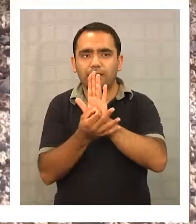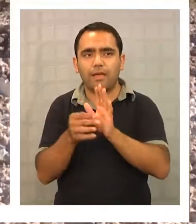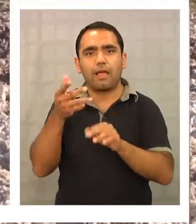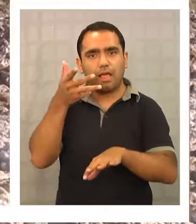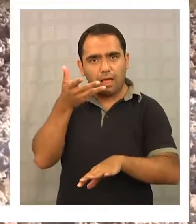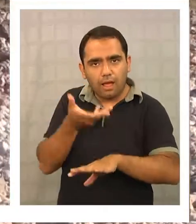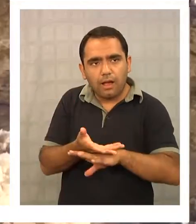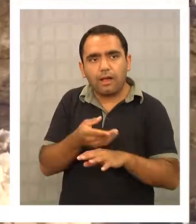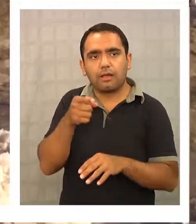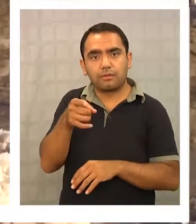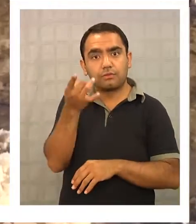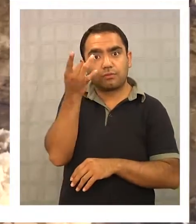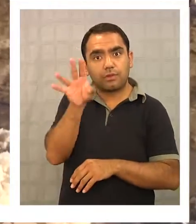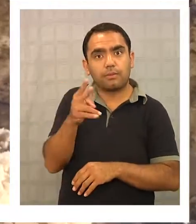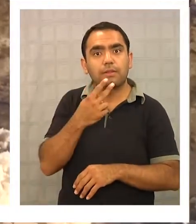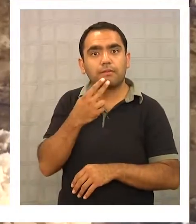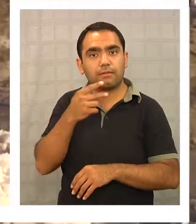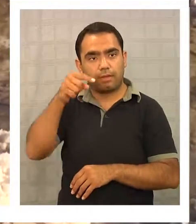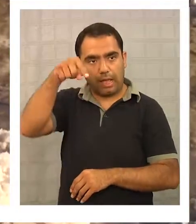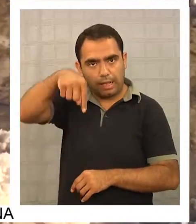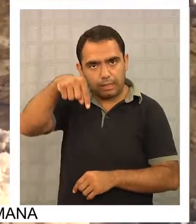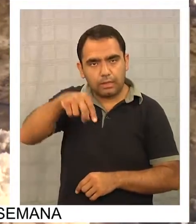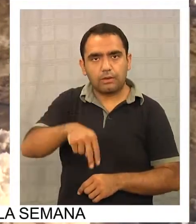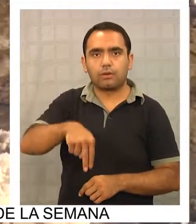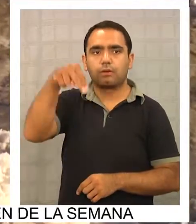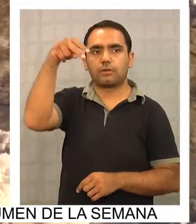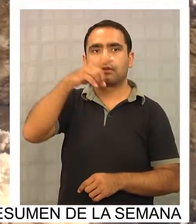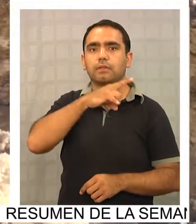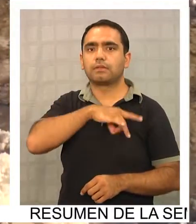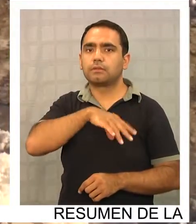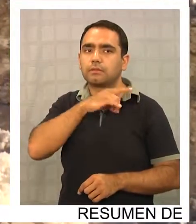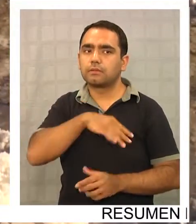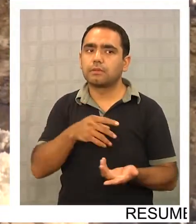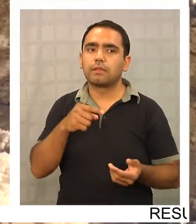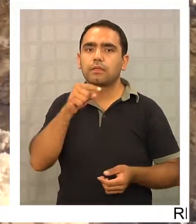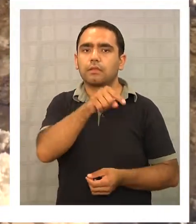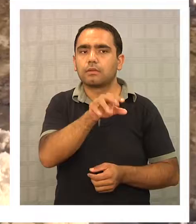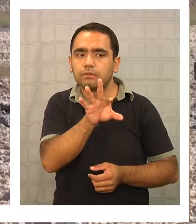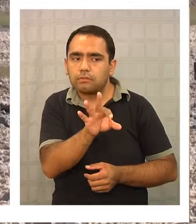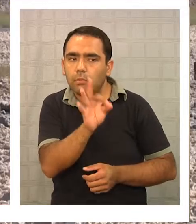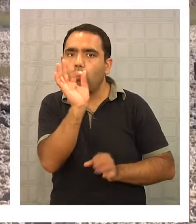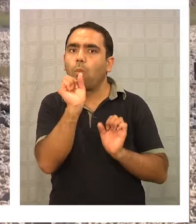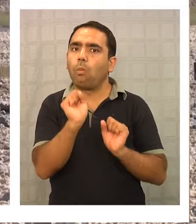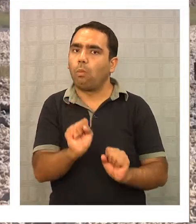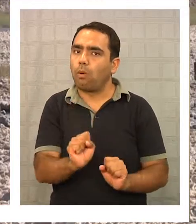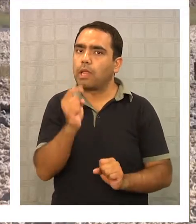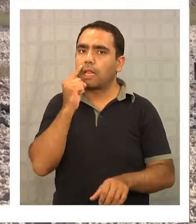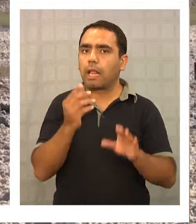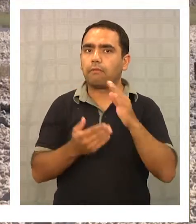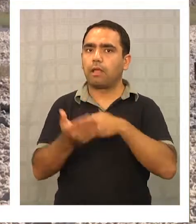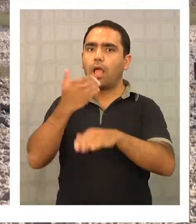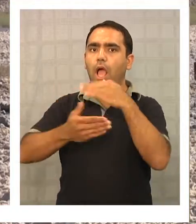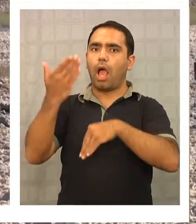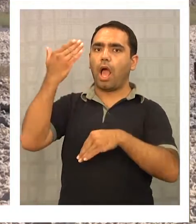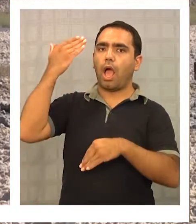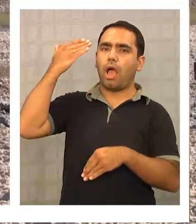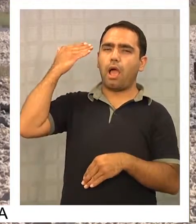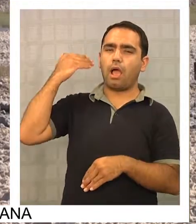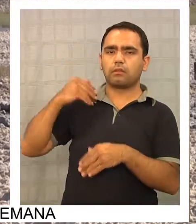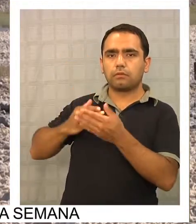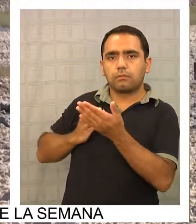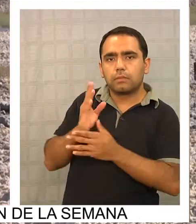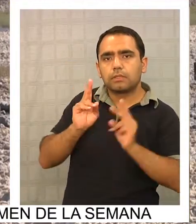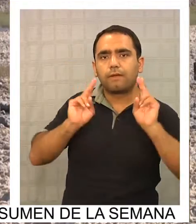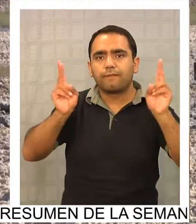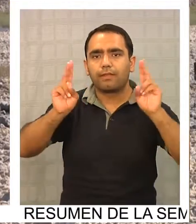según señalan expertos, solo habitan en lugares extremos como este, y podrían ser los primeros indicios de la